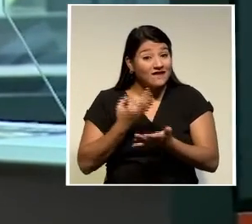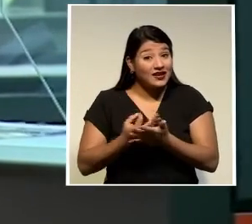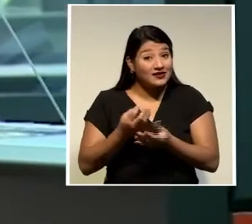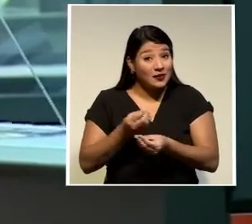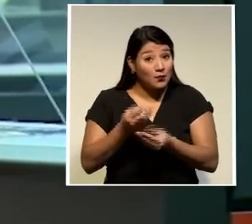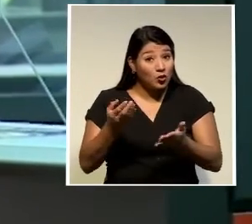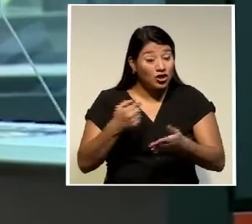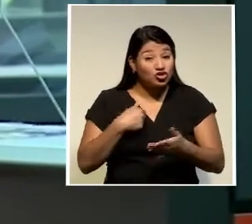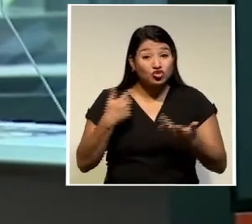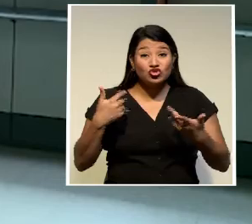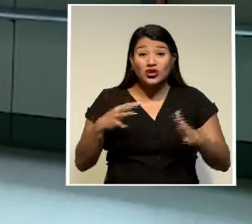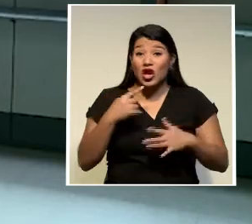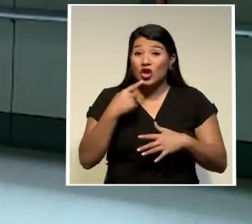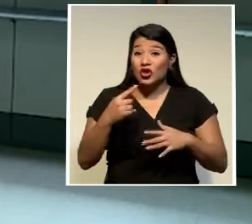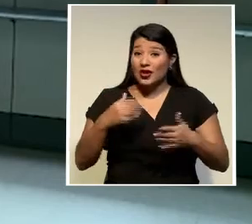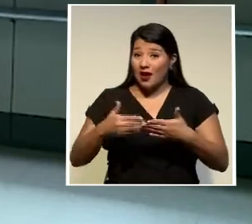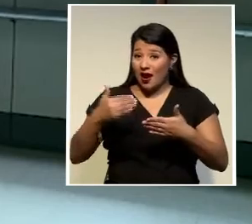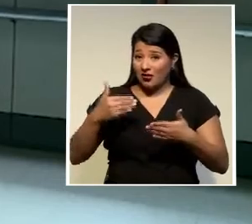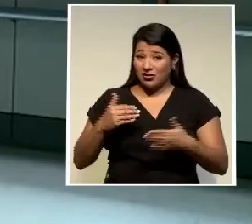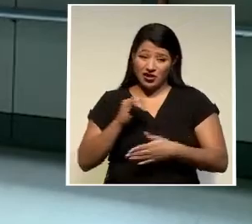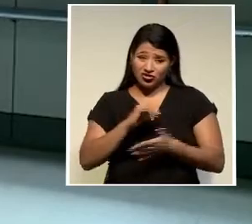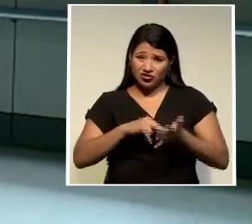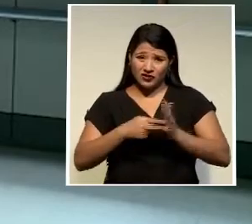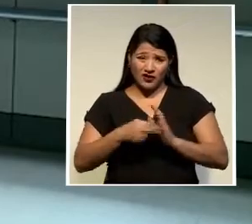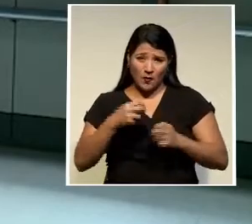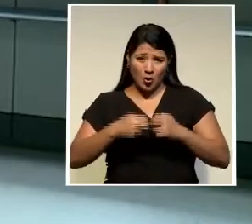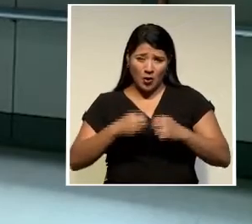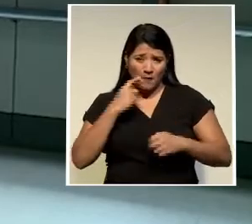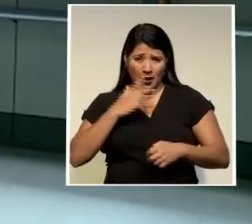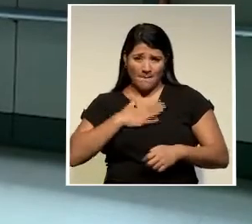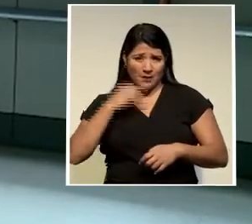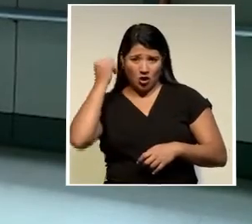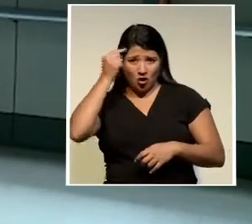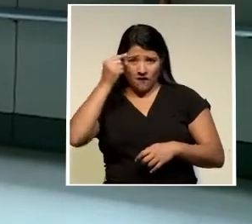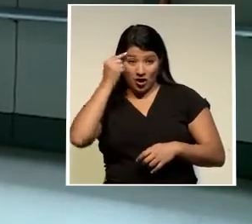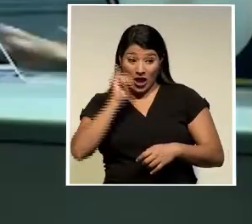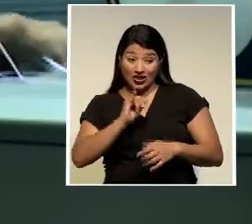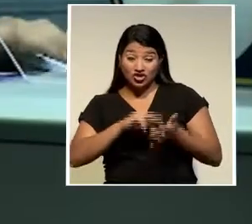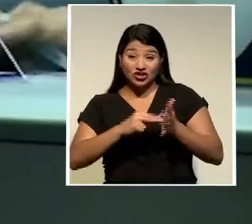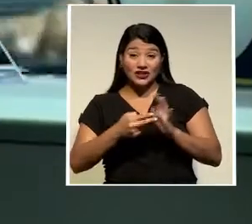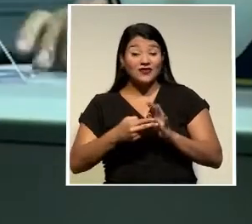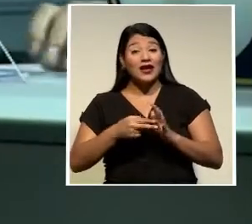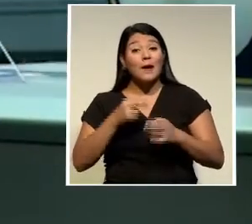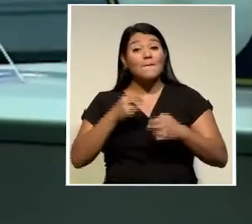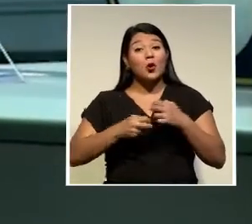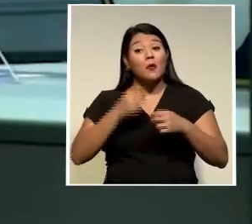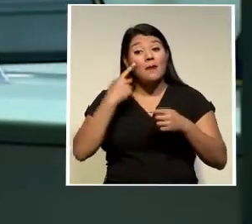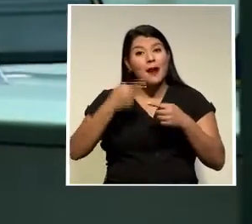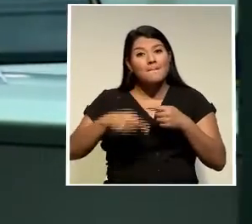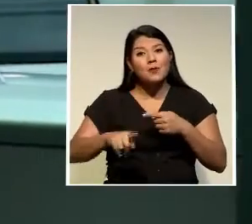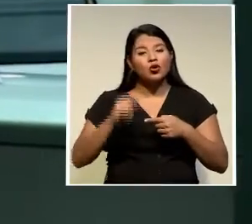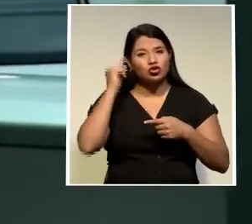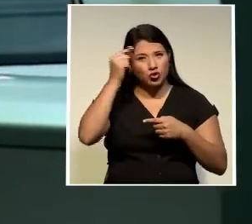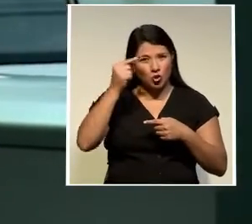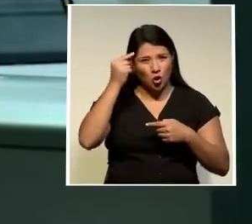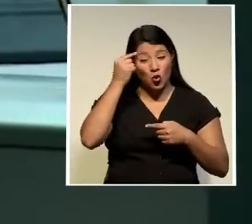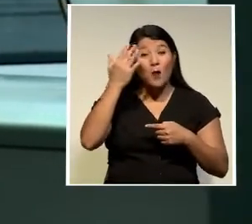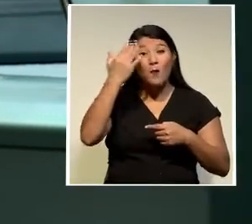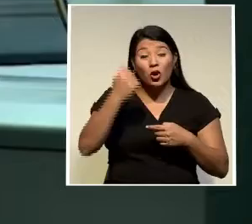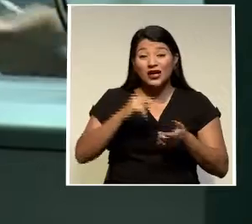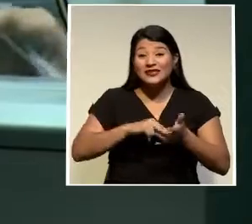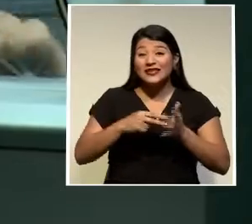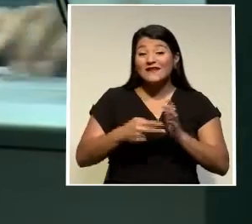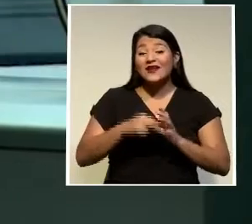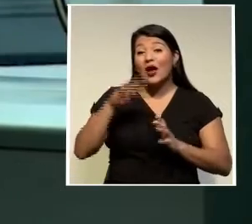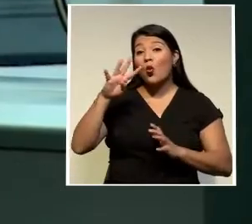y yo ya lo he dicho antes eso no será un problema para mi gobierno no será un problema para el próximo gobierno que va a tener al menos más de 40 mil